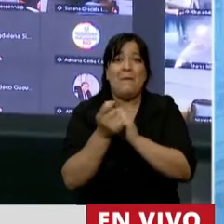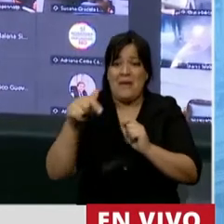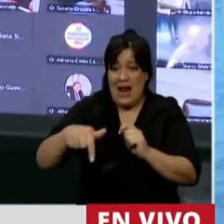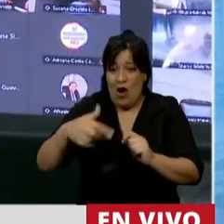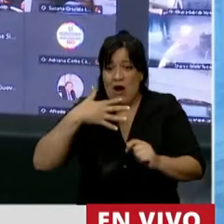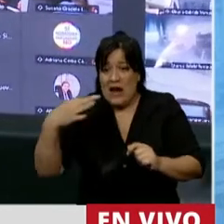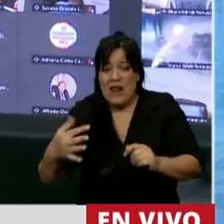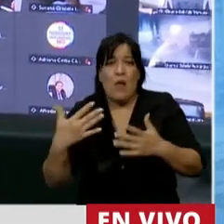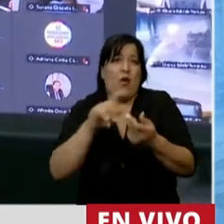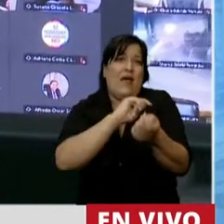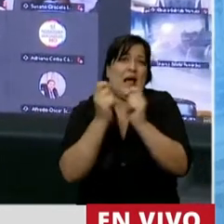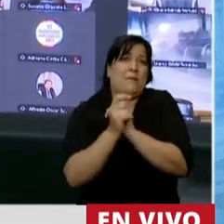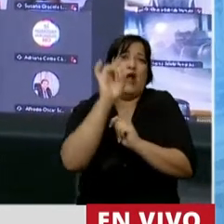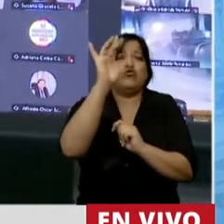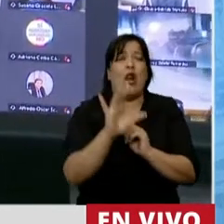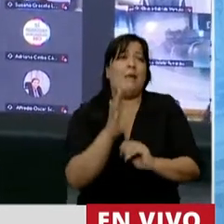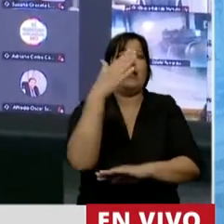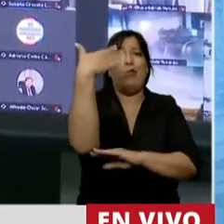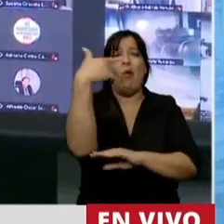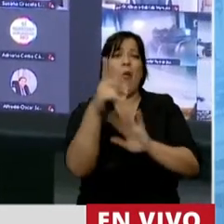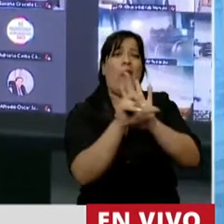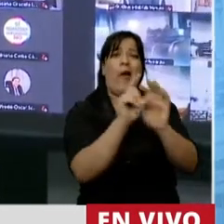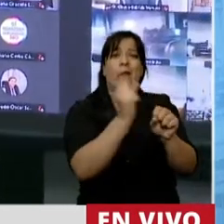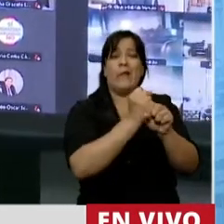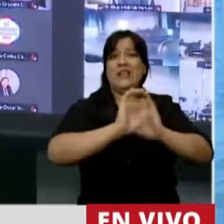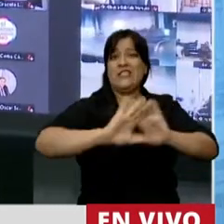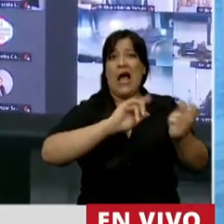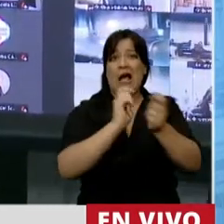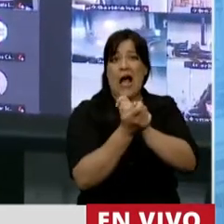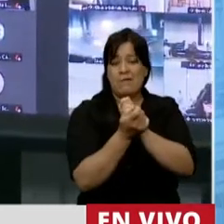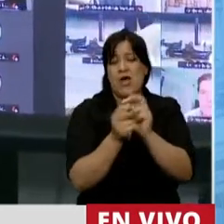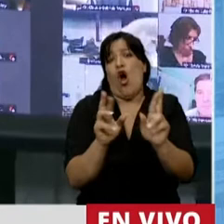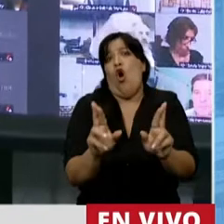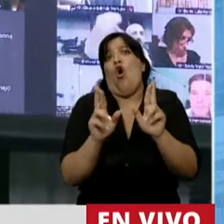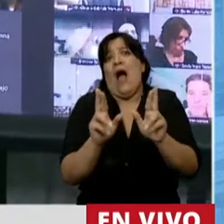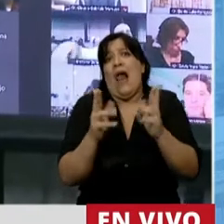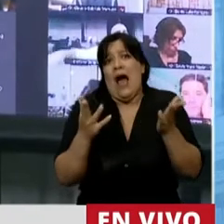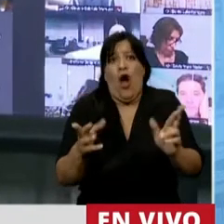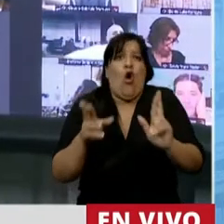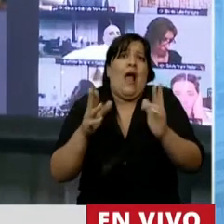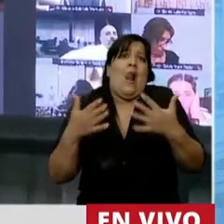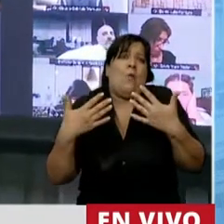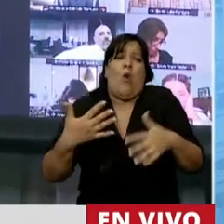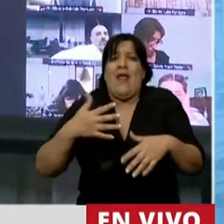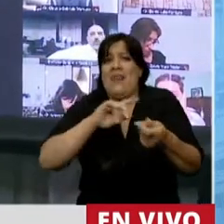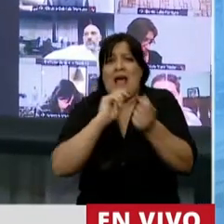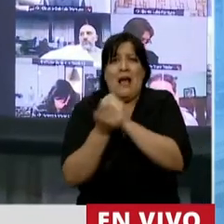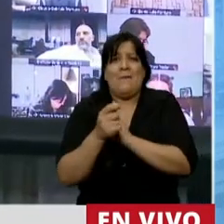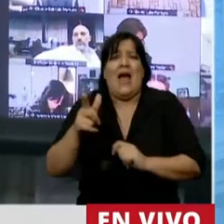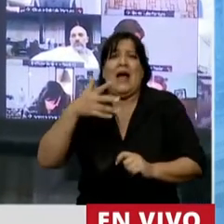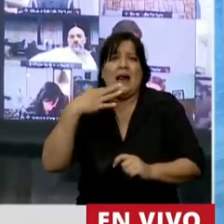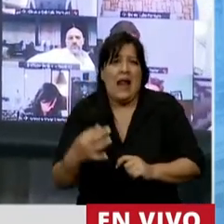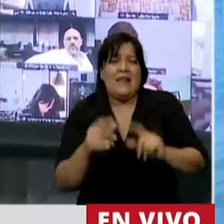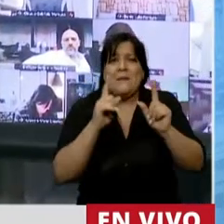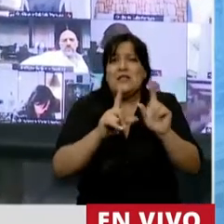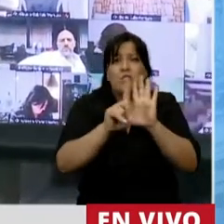únicamente con discursos. Ojalá pudiéramos modificar la realidad con leyes